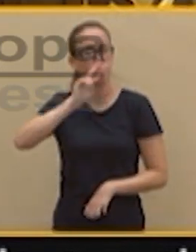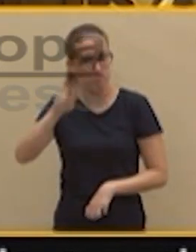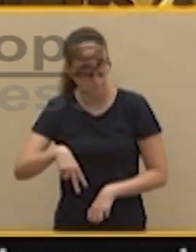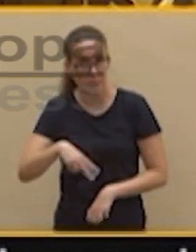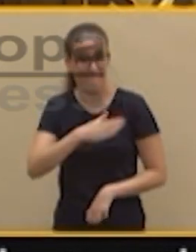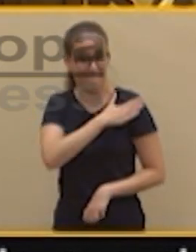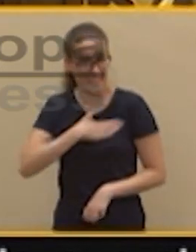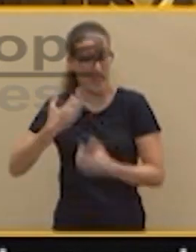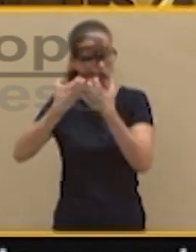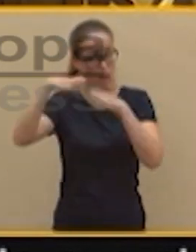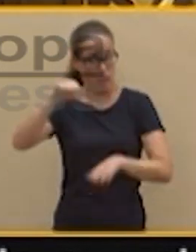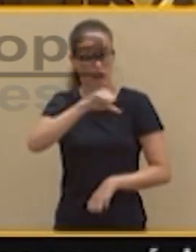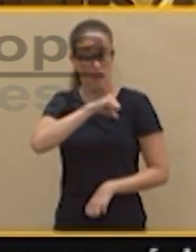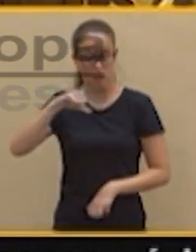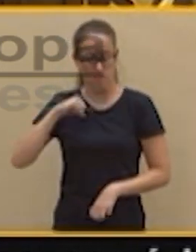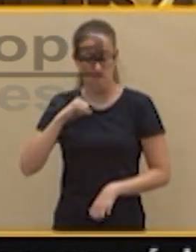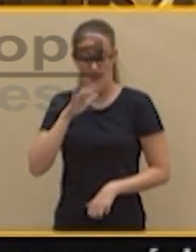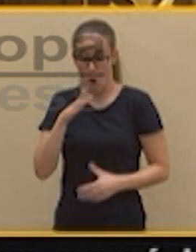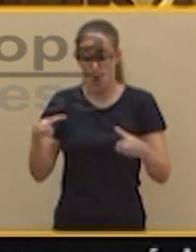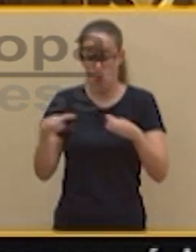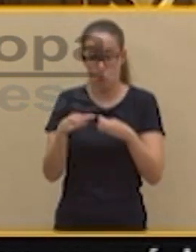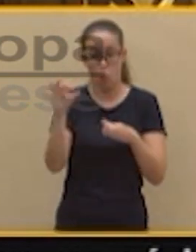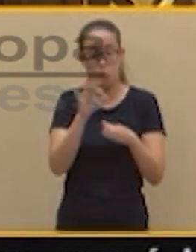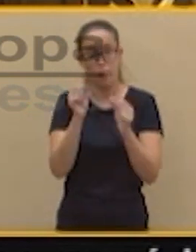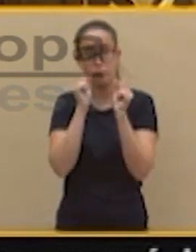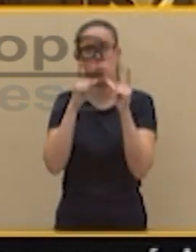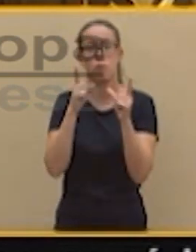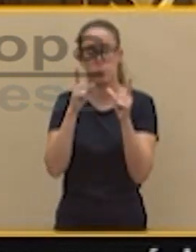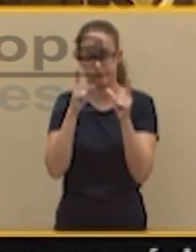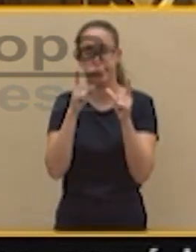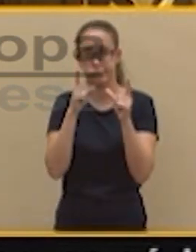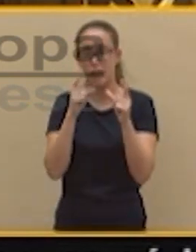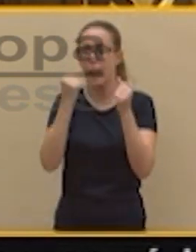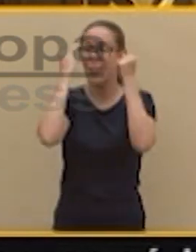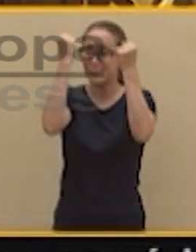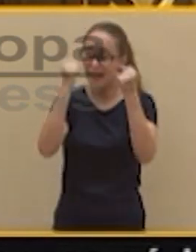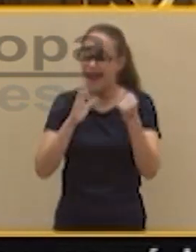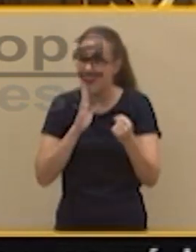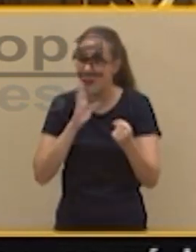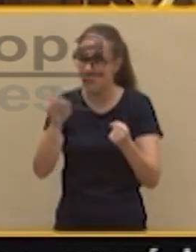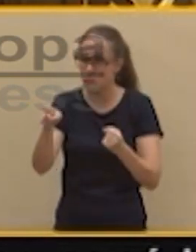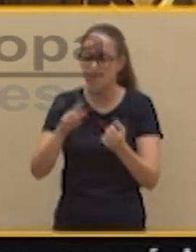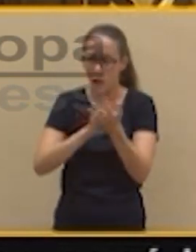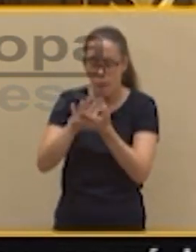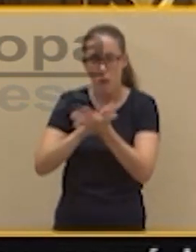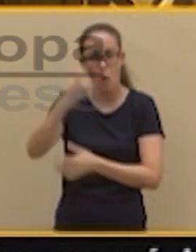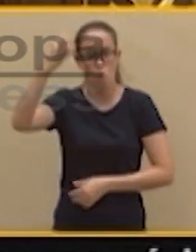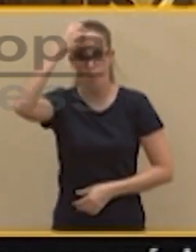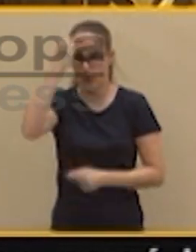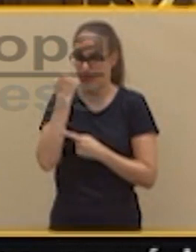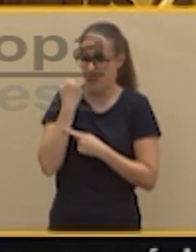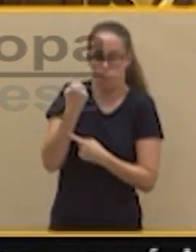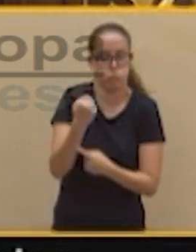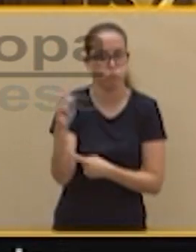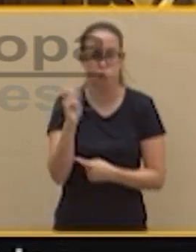que Podemos es un partido que no está a favor de las instituciones que usted ha recordado, la monarquía, o que ve un derecho a autodeterminación en